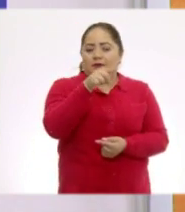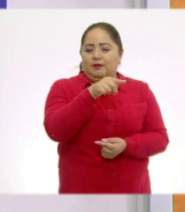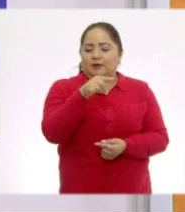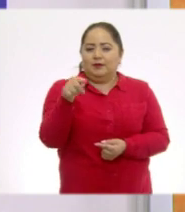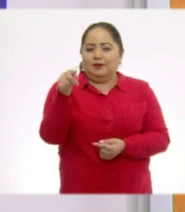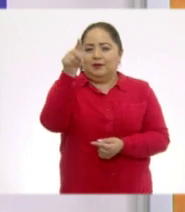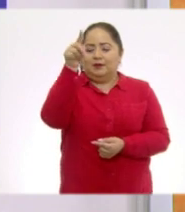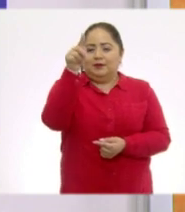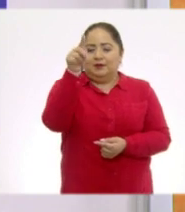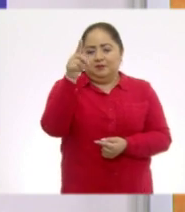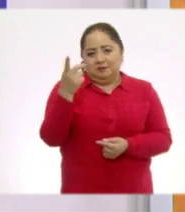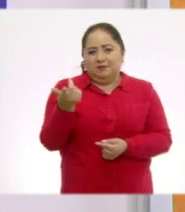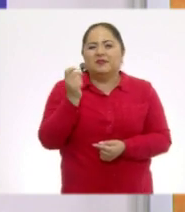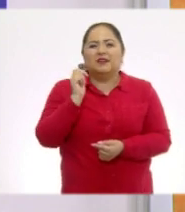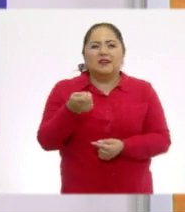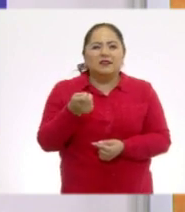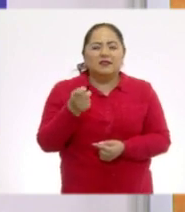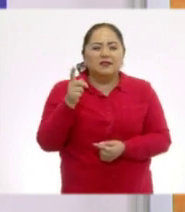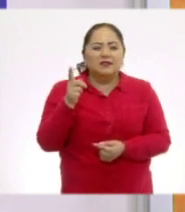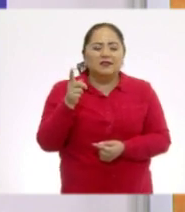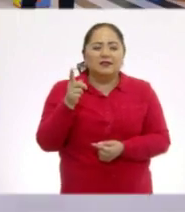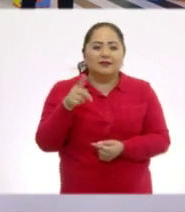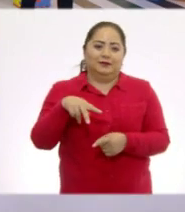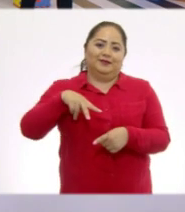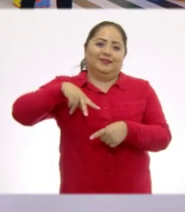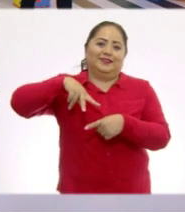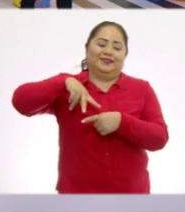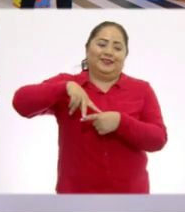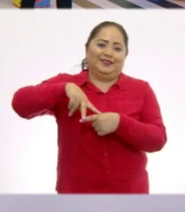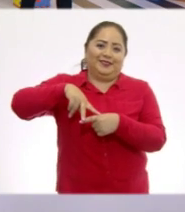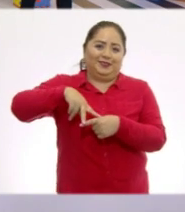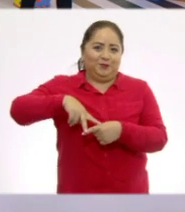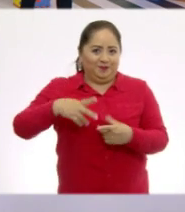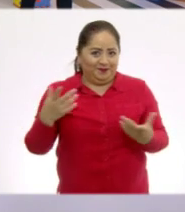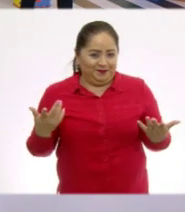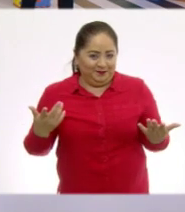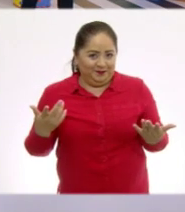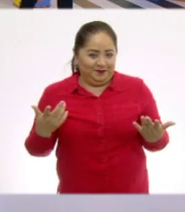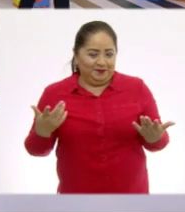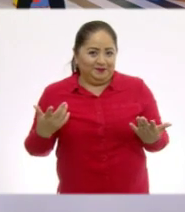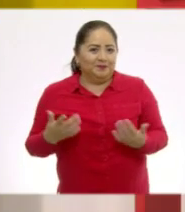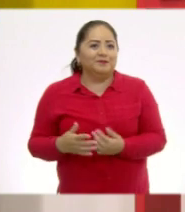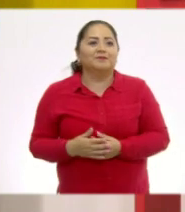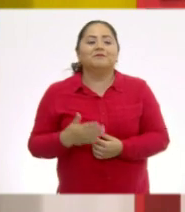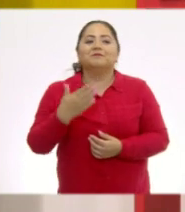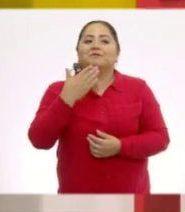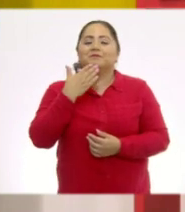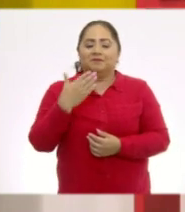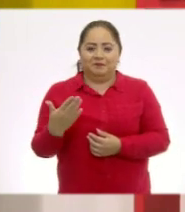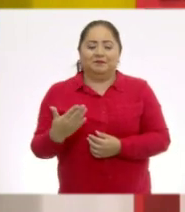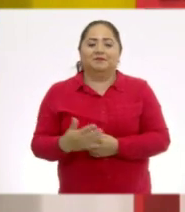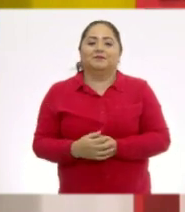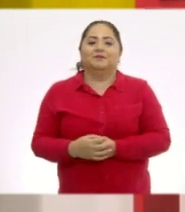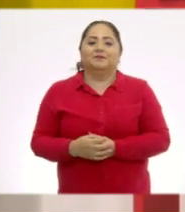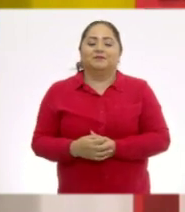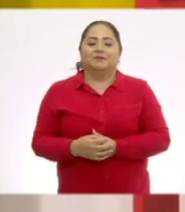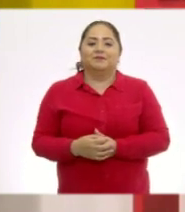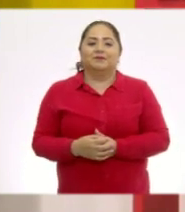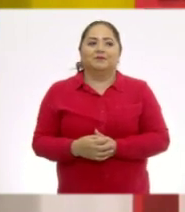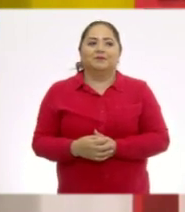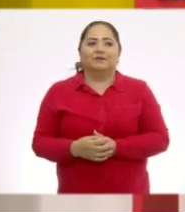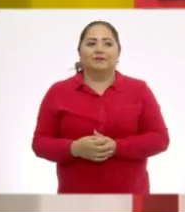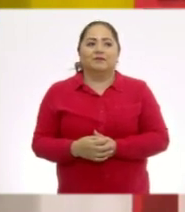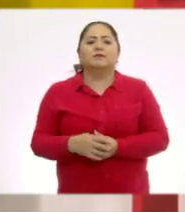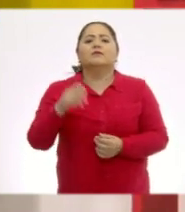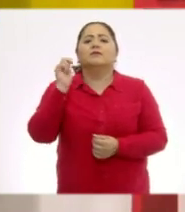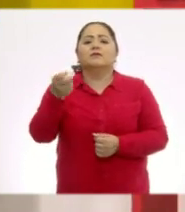Y este lado. Tenemos un... Es un triángulo, Es un triángulo, ¿verdad? Muy bien. Entonces, es un triángulo.